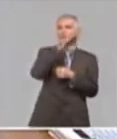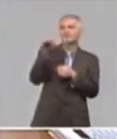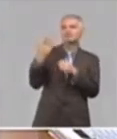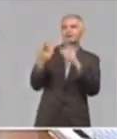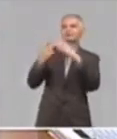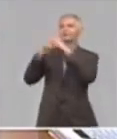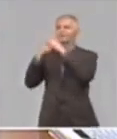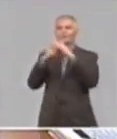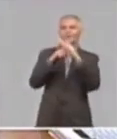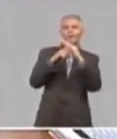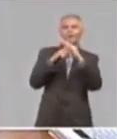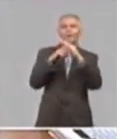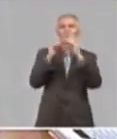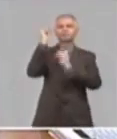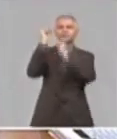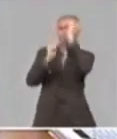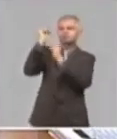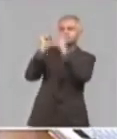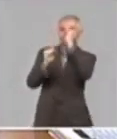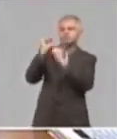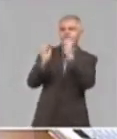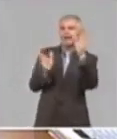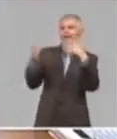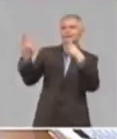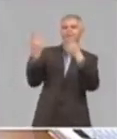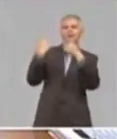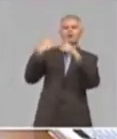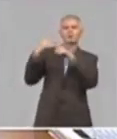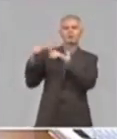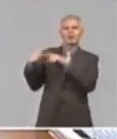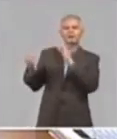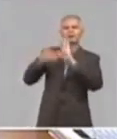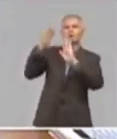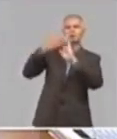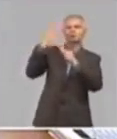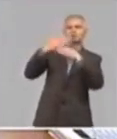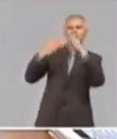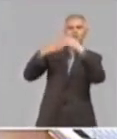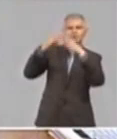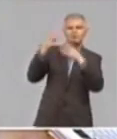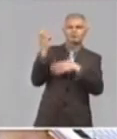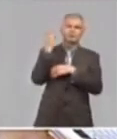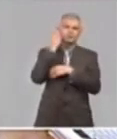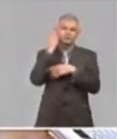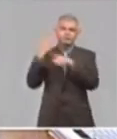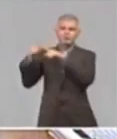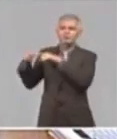plantas, de materiales de construcción, de cerámica y de plantas de cemento.